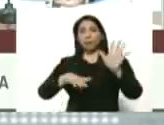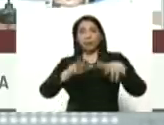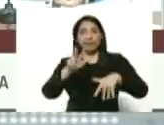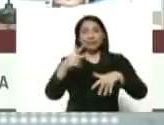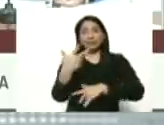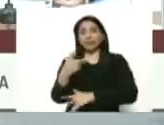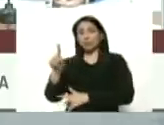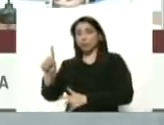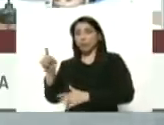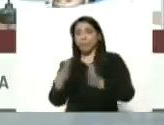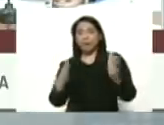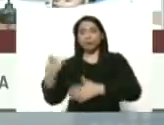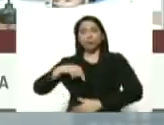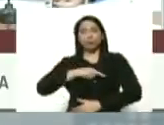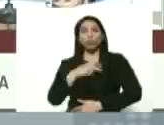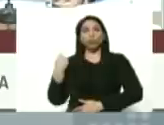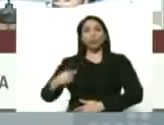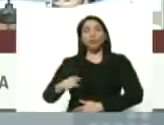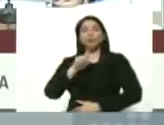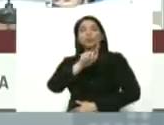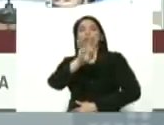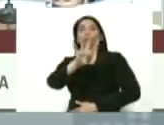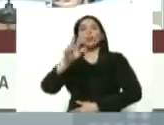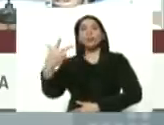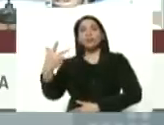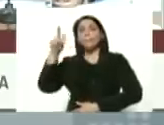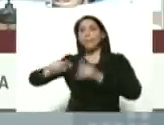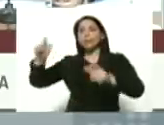marzo, tuvimos 143 casos.